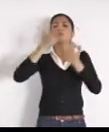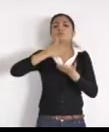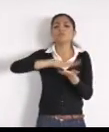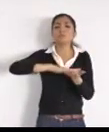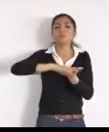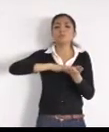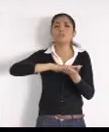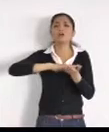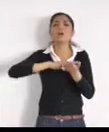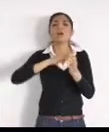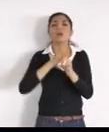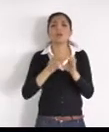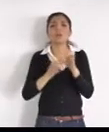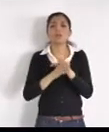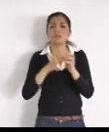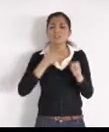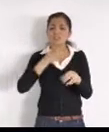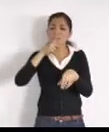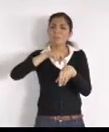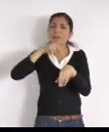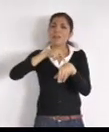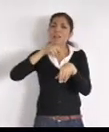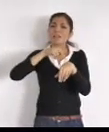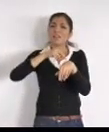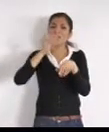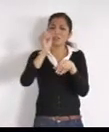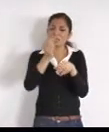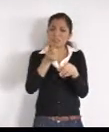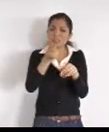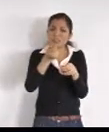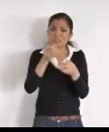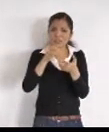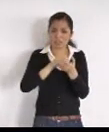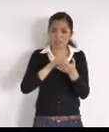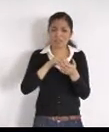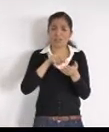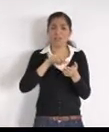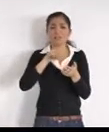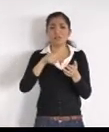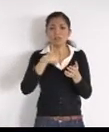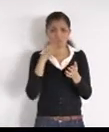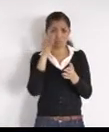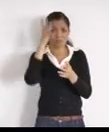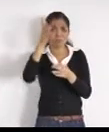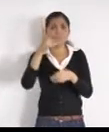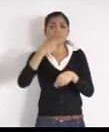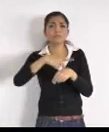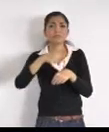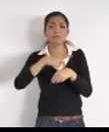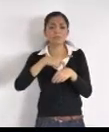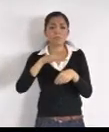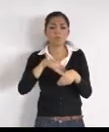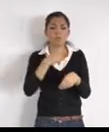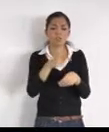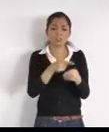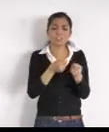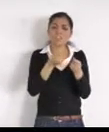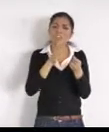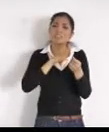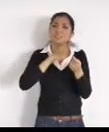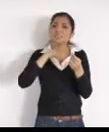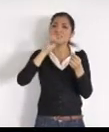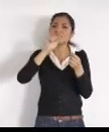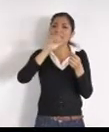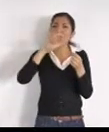a la larga, nos hará daño, todas las tuberías, son blancas de sarro, de tanto sarro que hay, y no sé, que otras cosas, puedo dar respuesta,